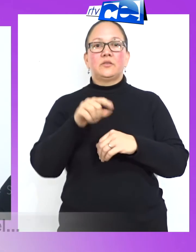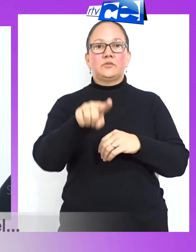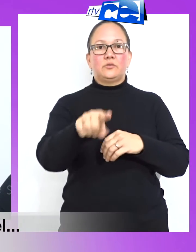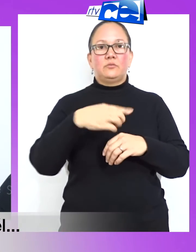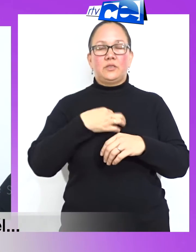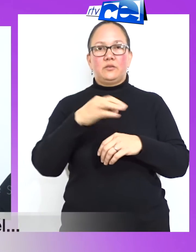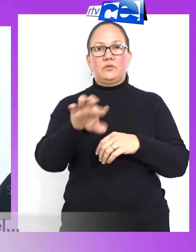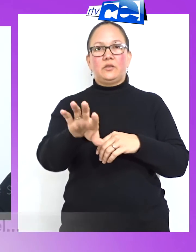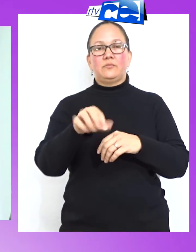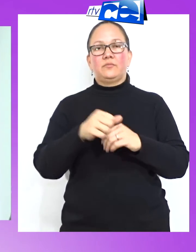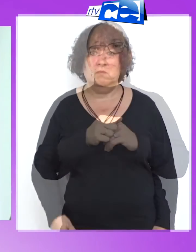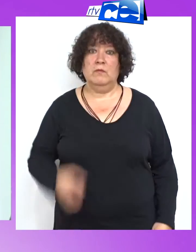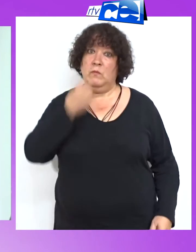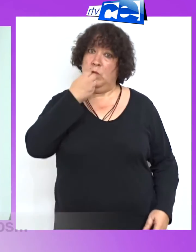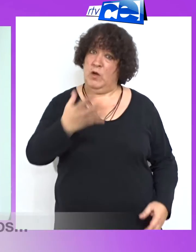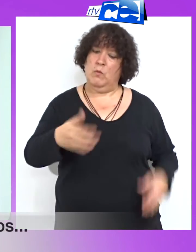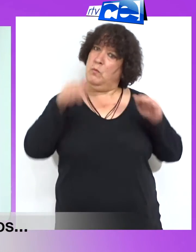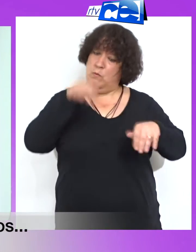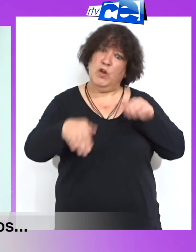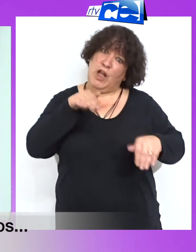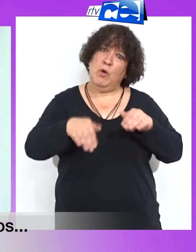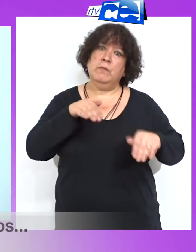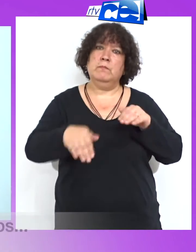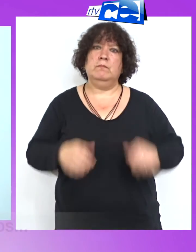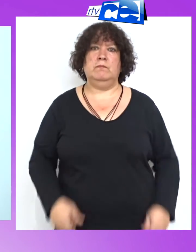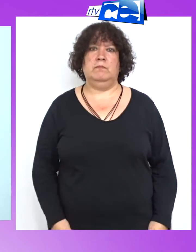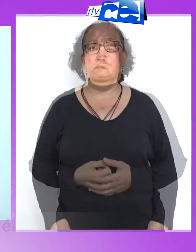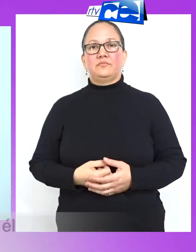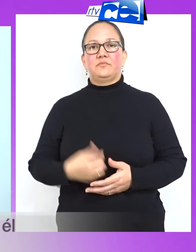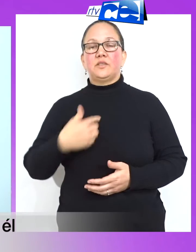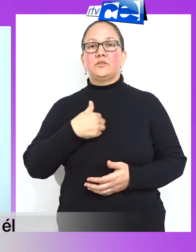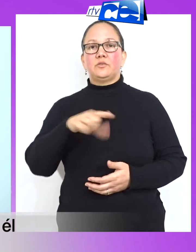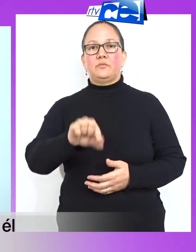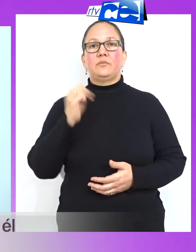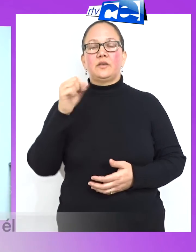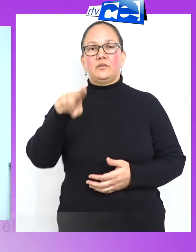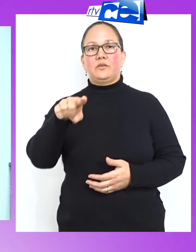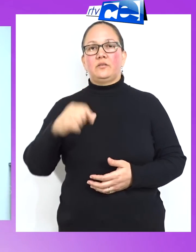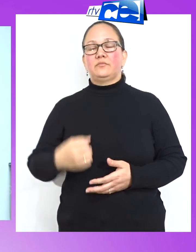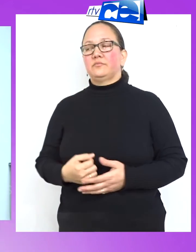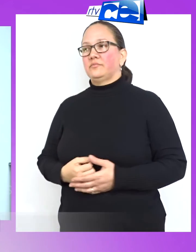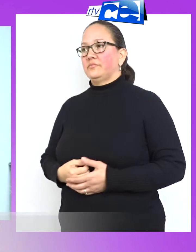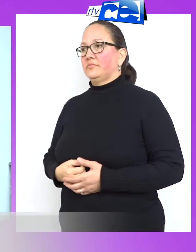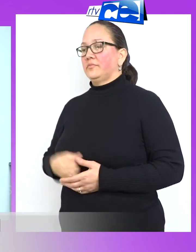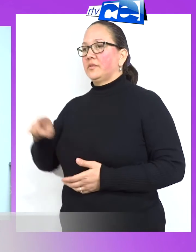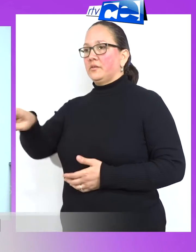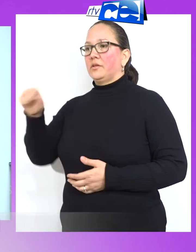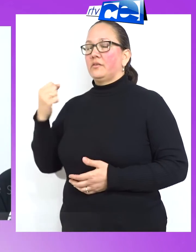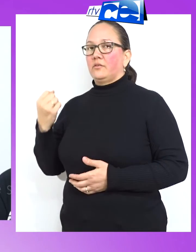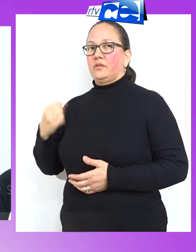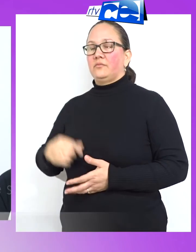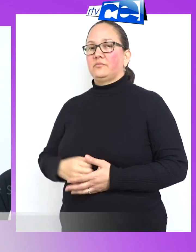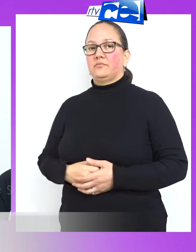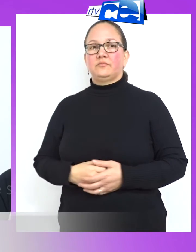Yo me quedo con él. Bueno, pues votemos. Yo me quedo con él. Me quedo con él.